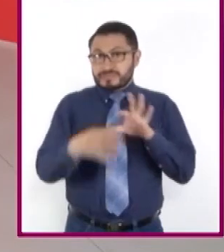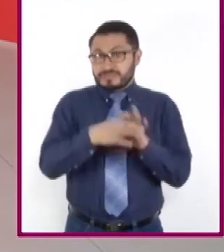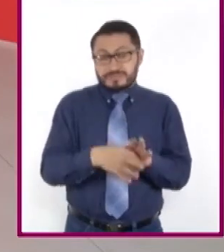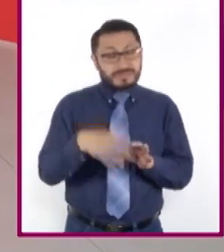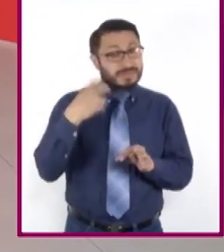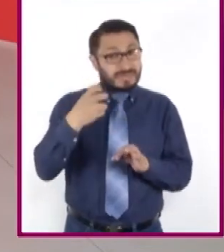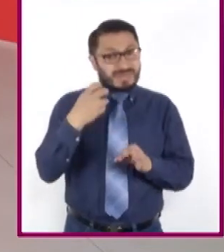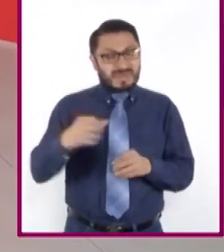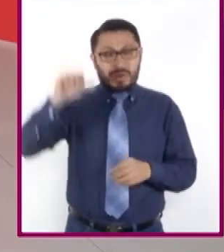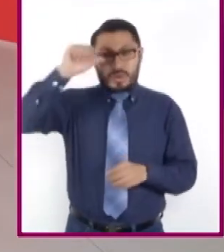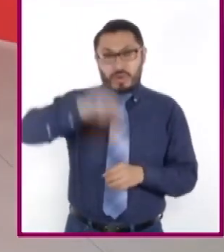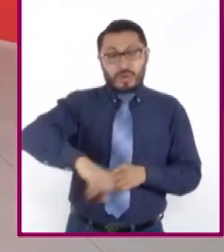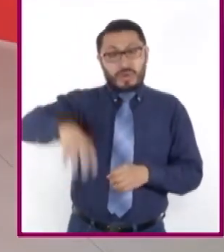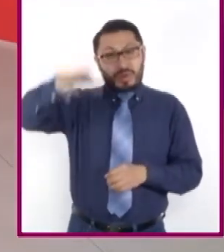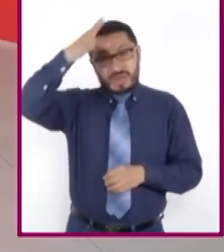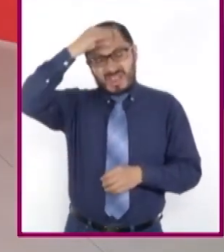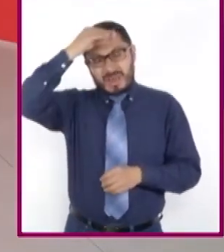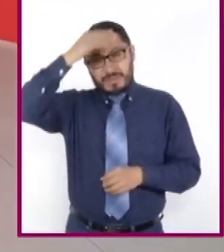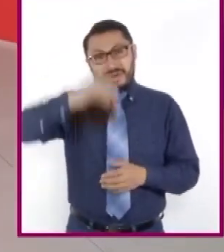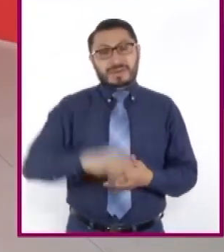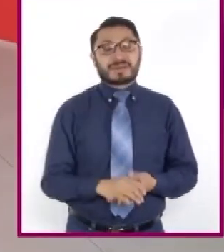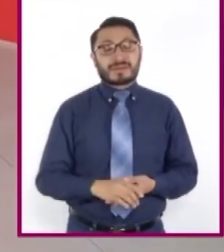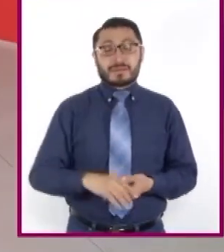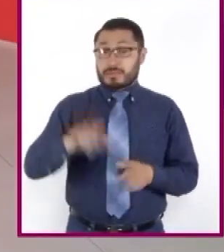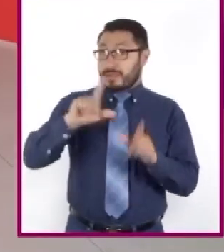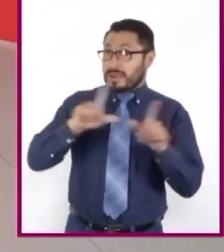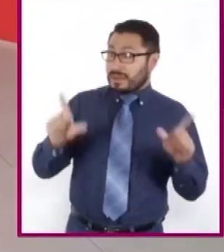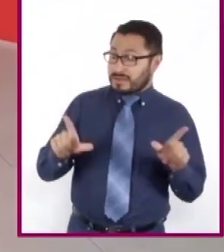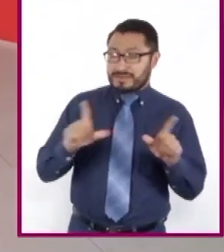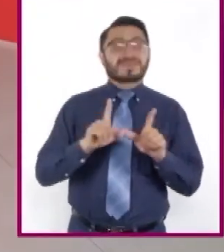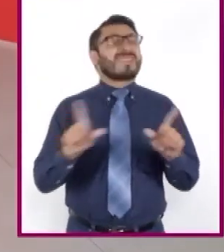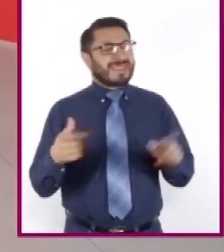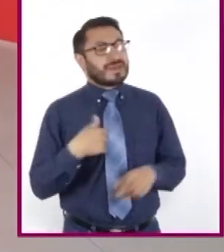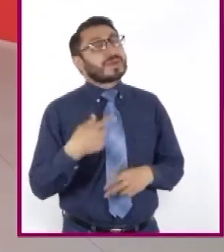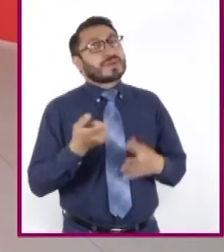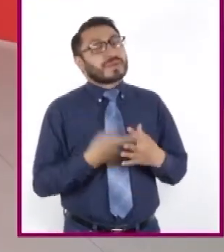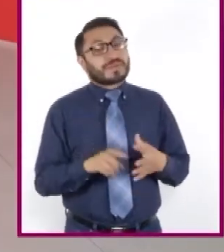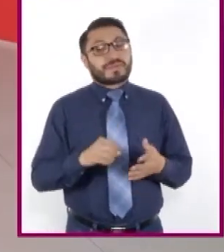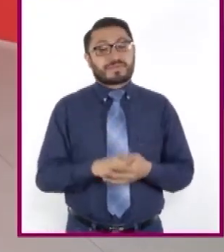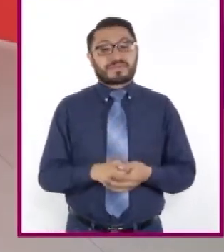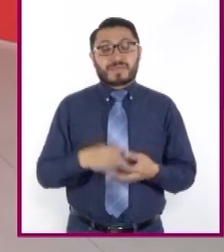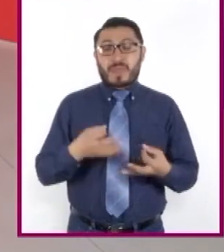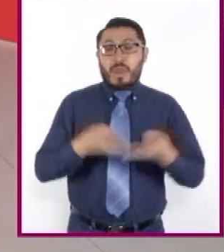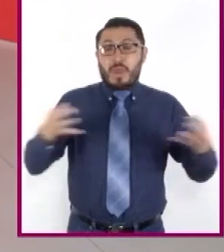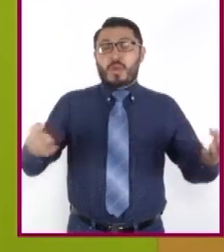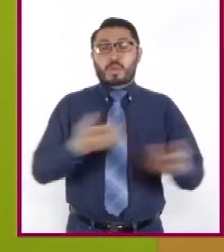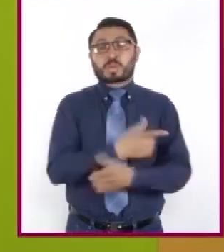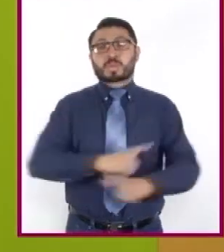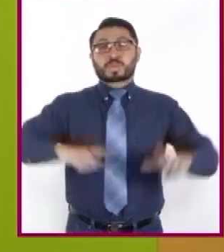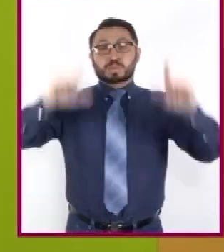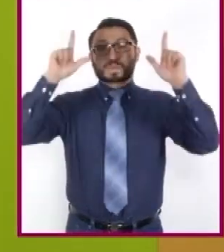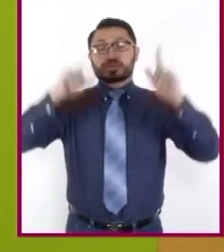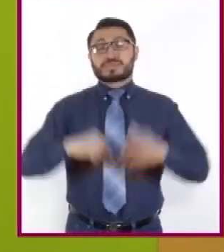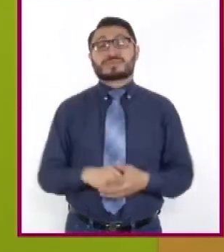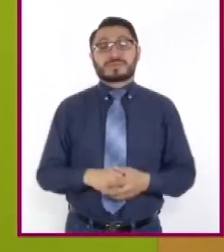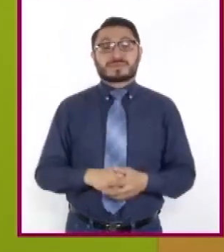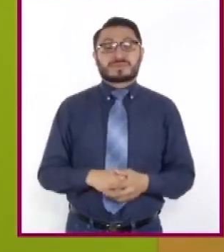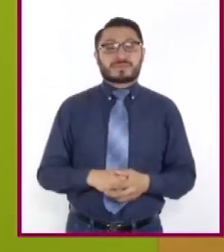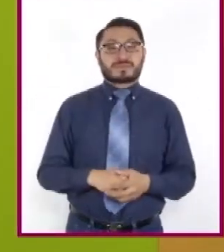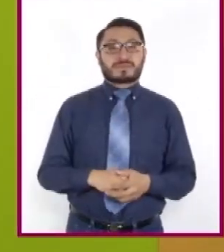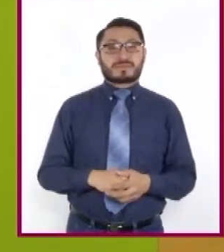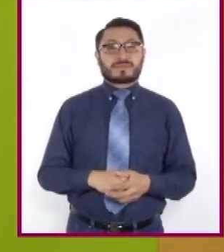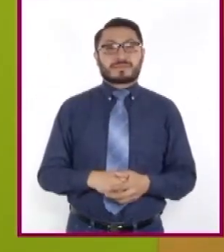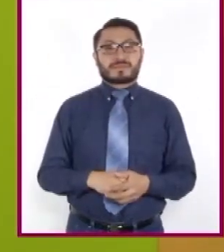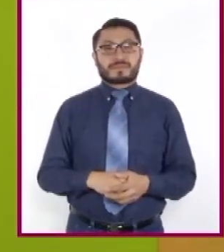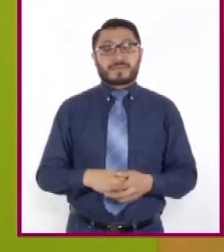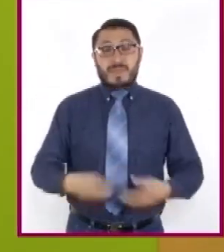¿Estamos listos? ¿Listos? Yo comienzo. Tierra y libertad. Yo les propongo